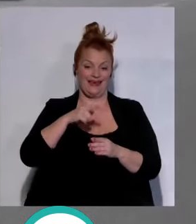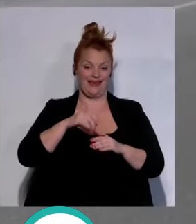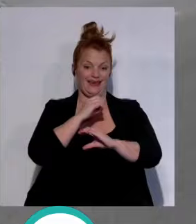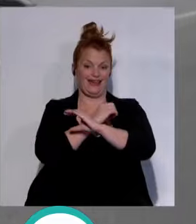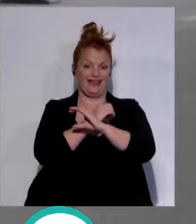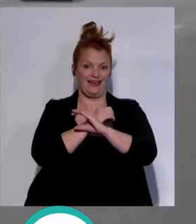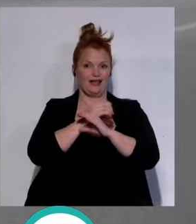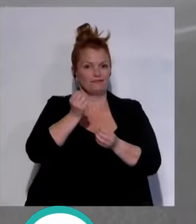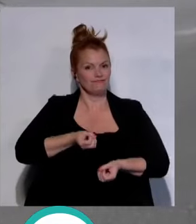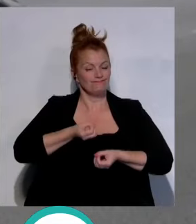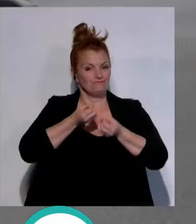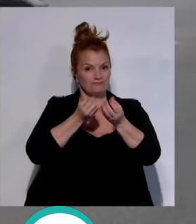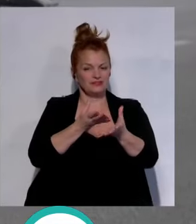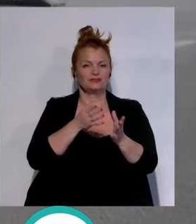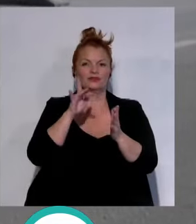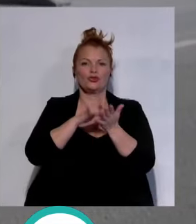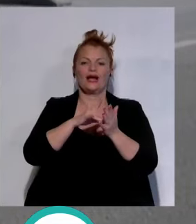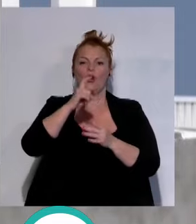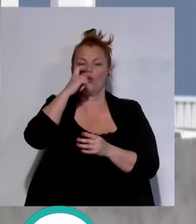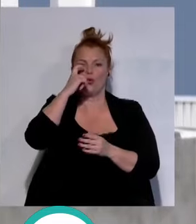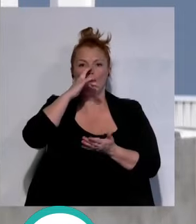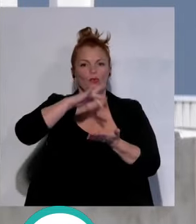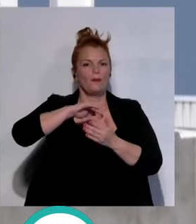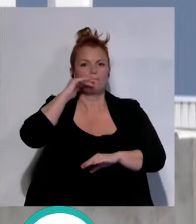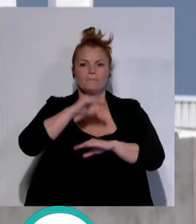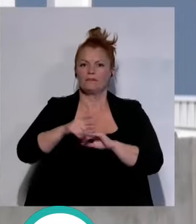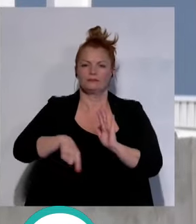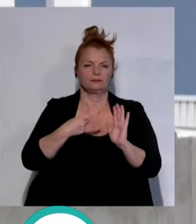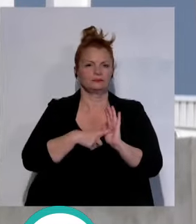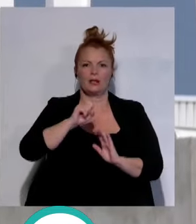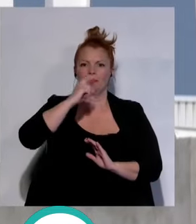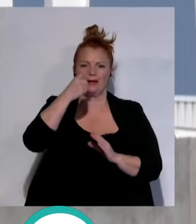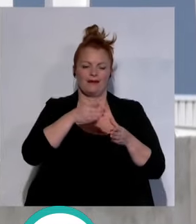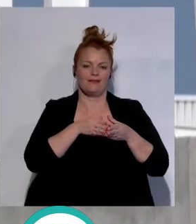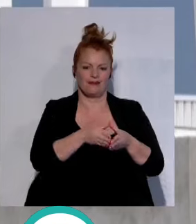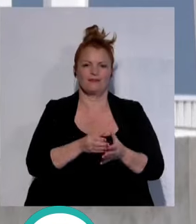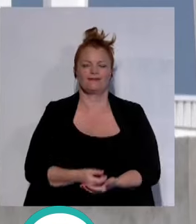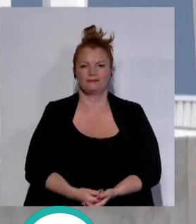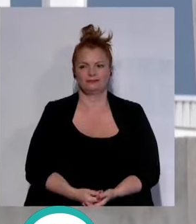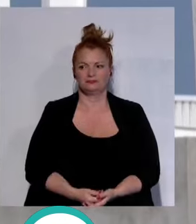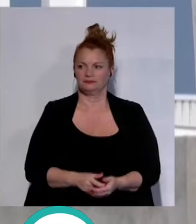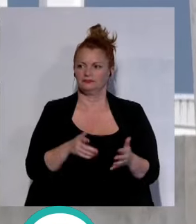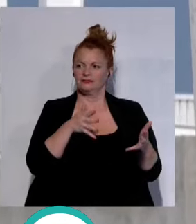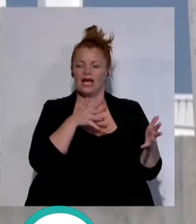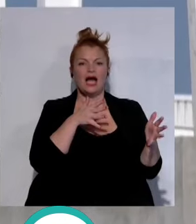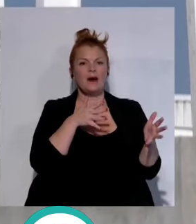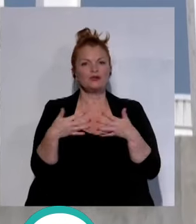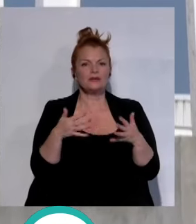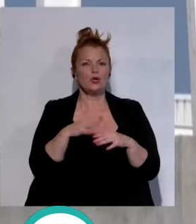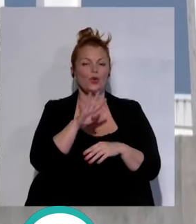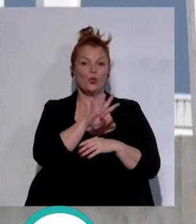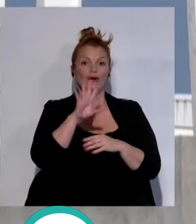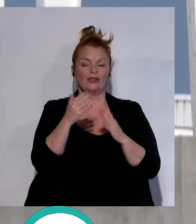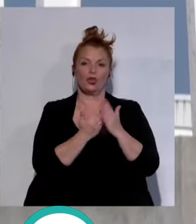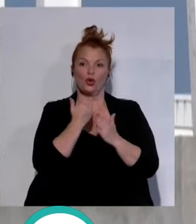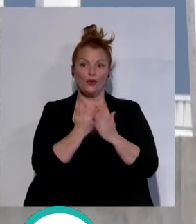empresa Diego Nieves que ha fijado en junio el pleno rendimiento de la primera de las naves dentro de aproximadamente 45